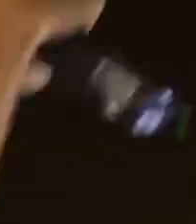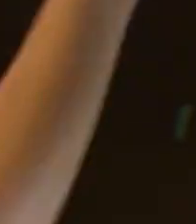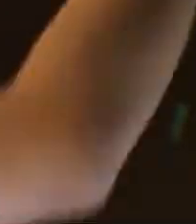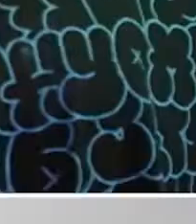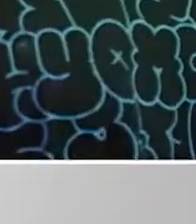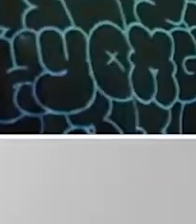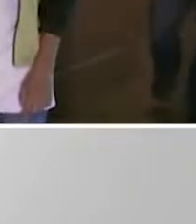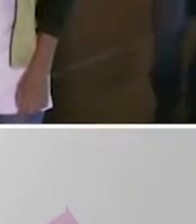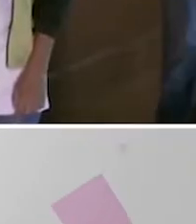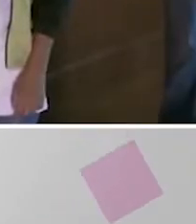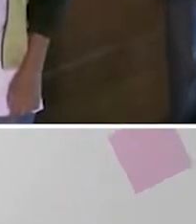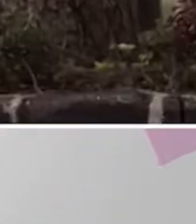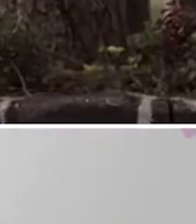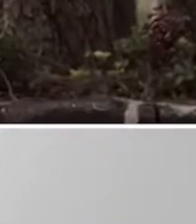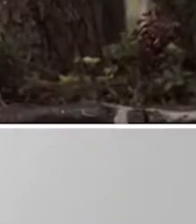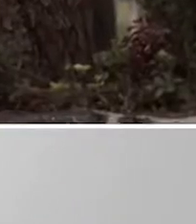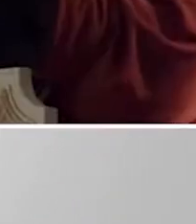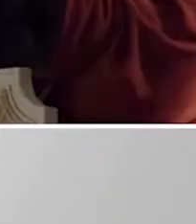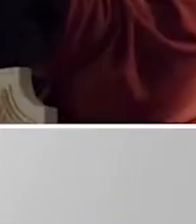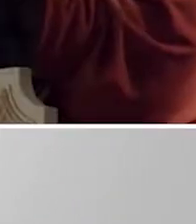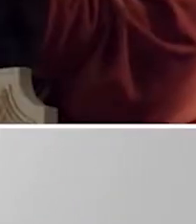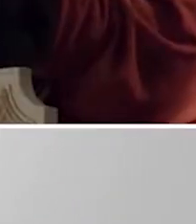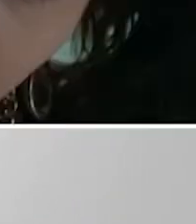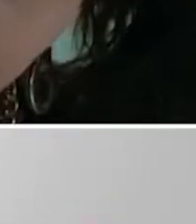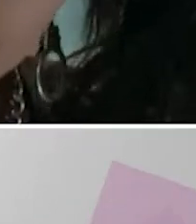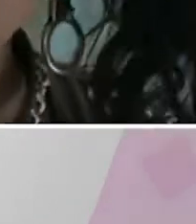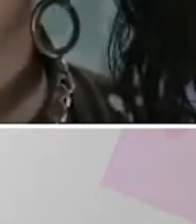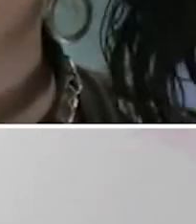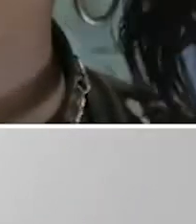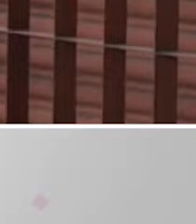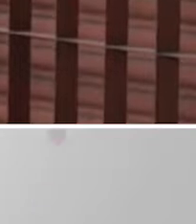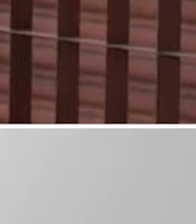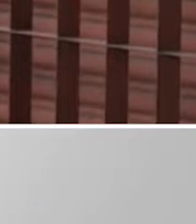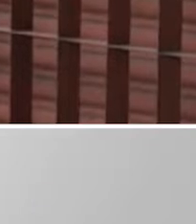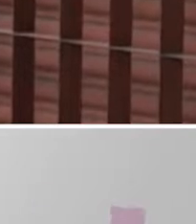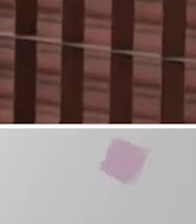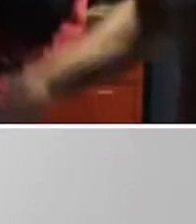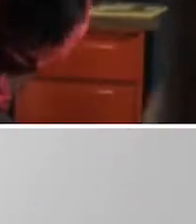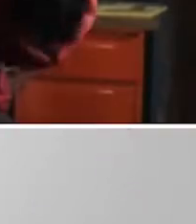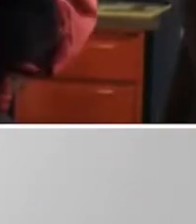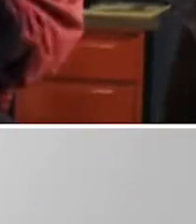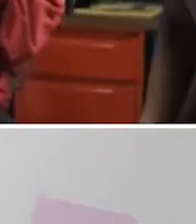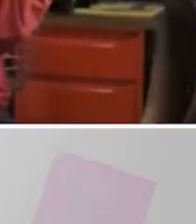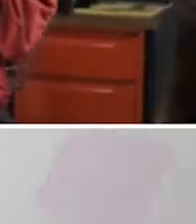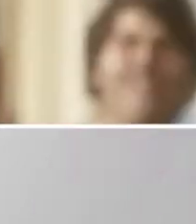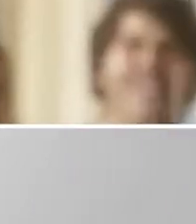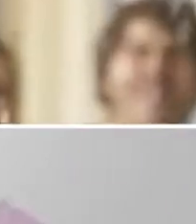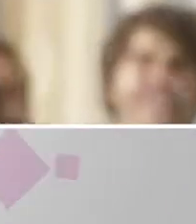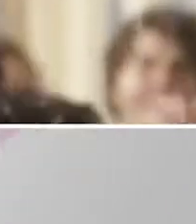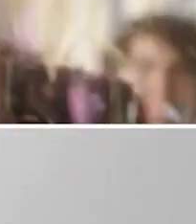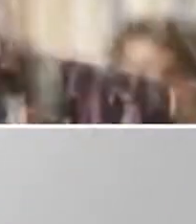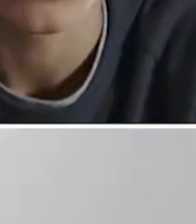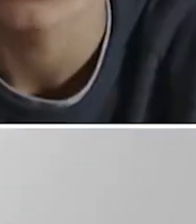Una producción de Canal 11 con el apoyo de Conapred, que busca crear conciencia y erradicar los distintos tipos de discriminación